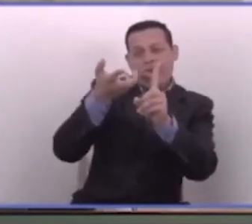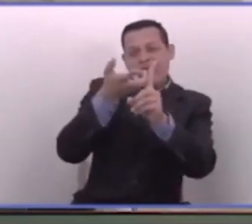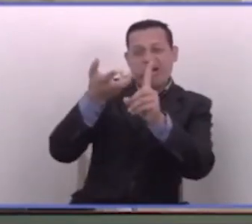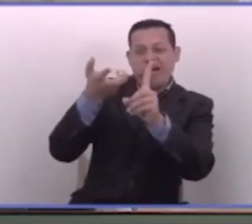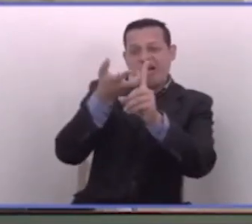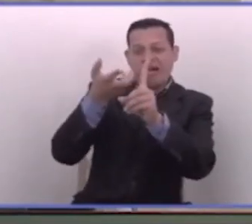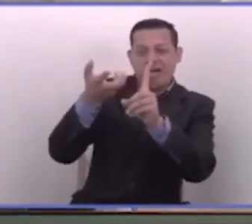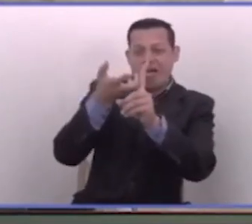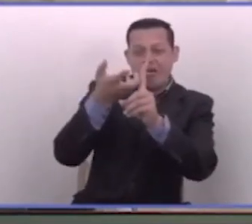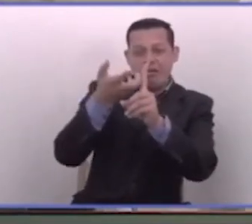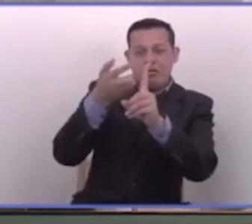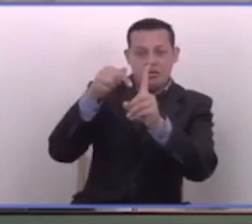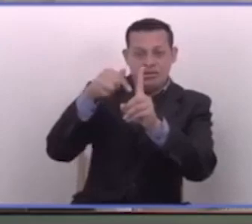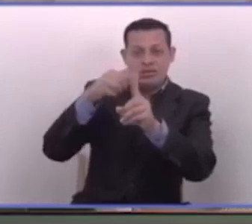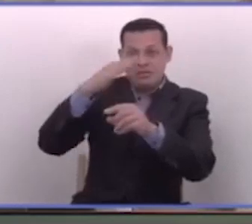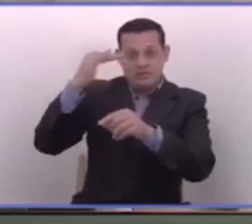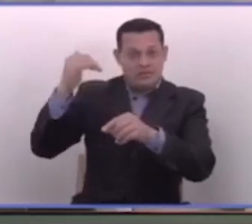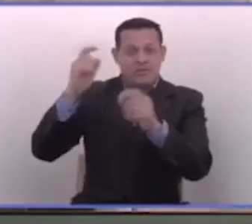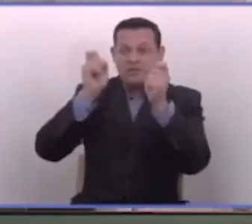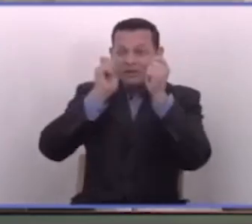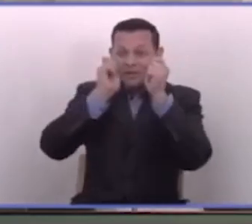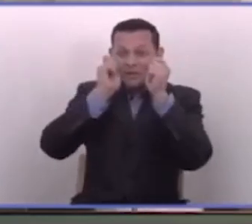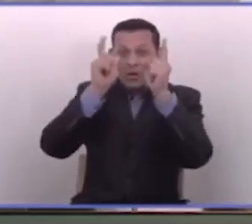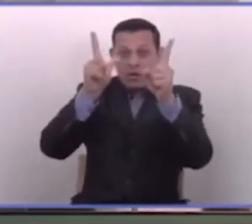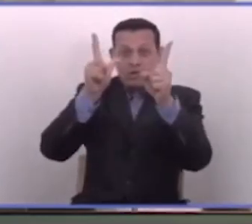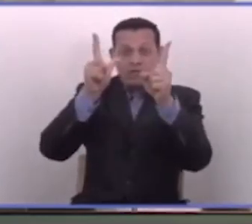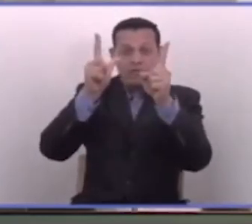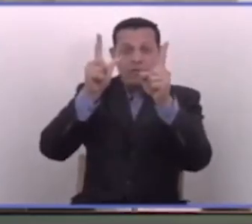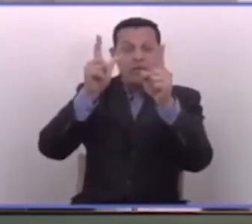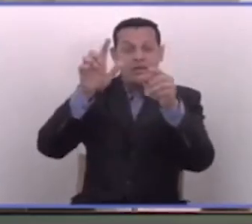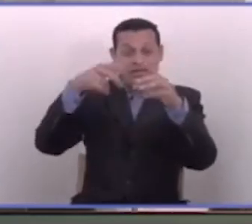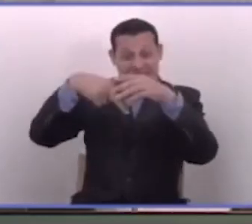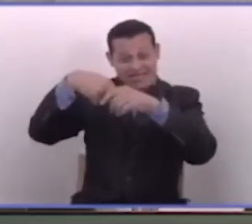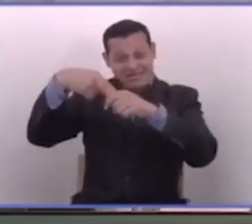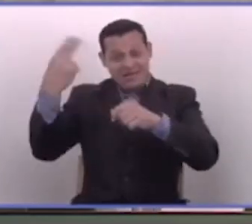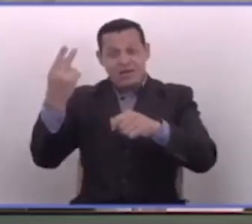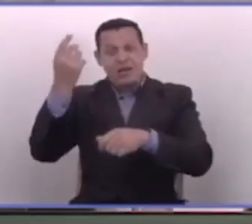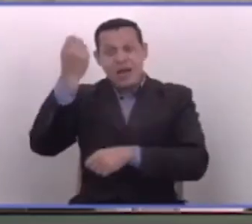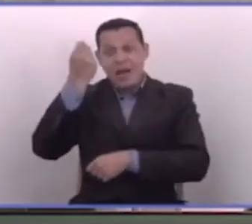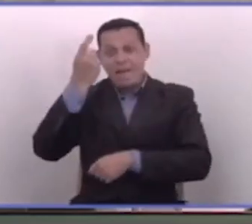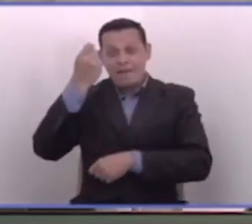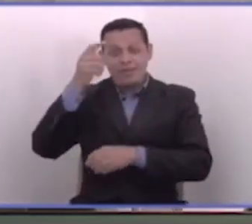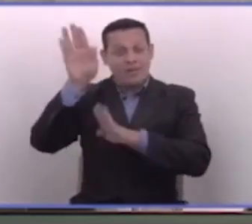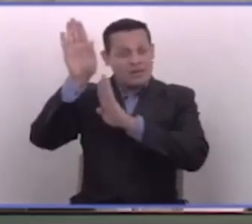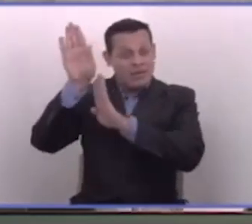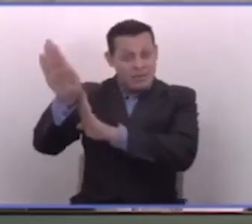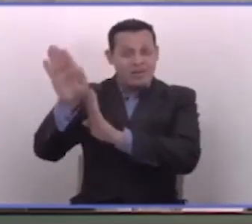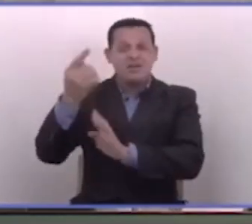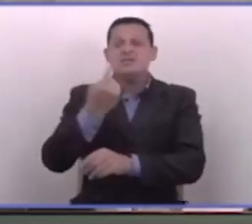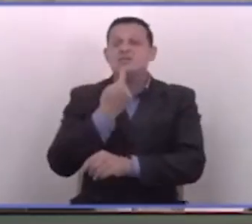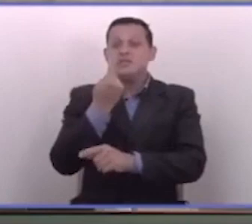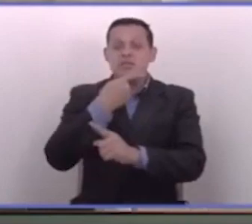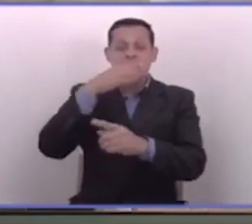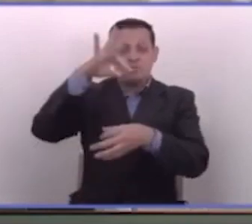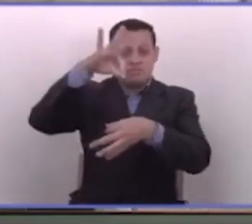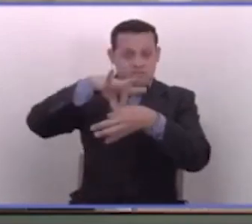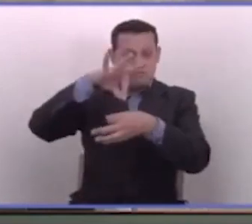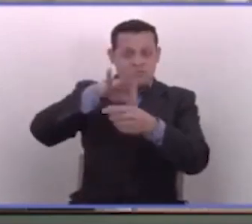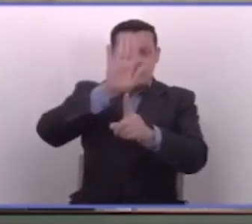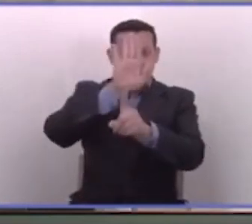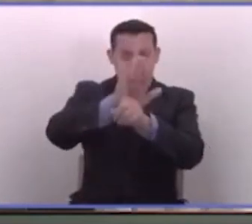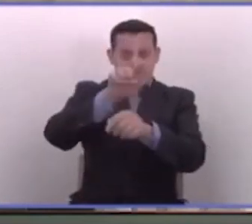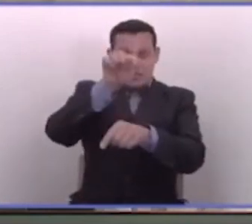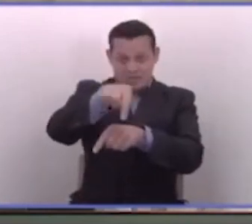país. Despierten, revienten la burbuja y aprendan por respeto a quienes les eligieron y a quienes los tienen